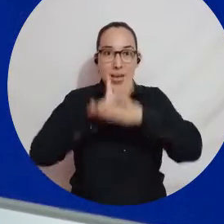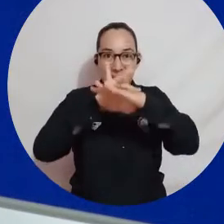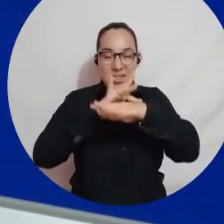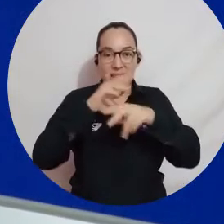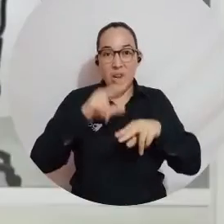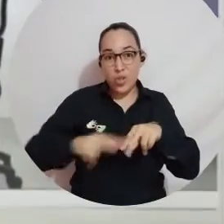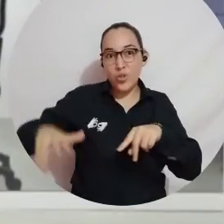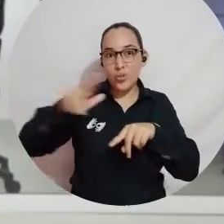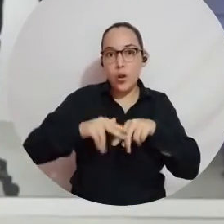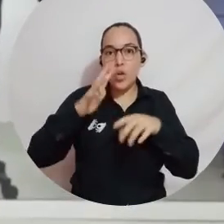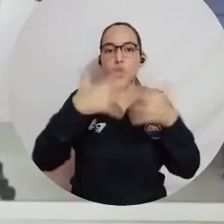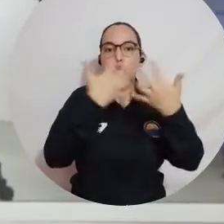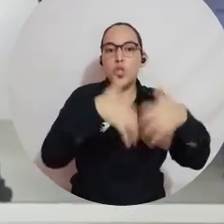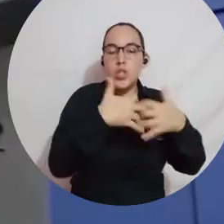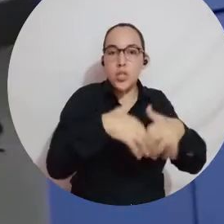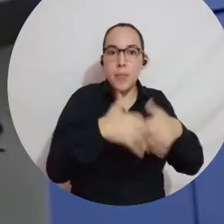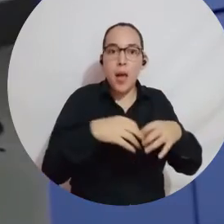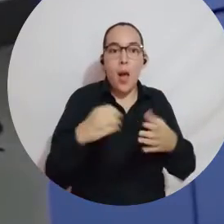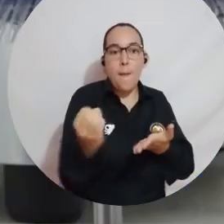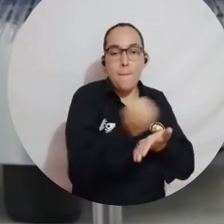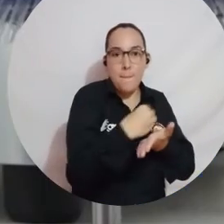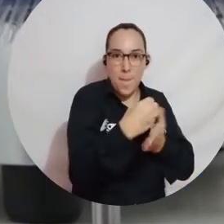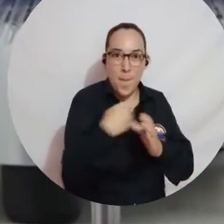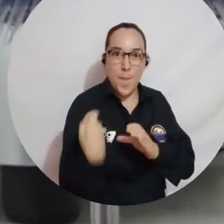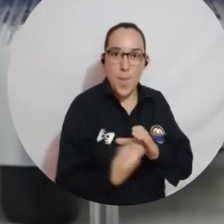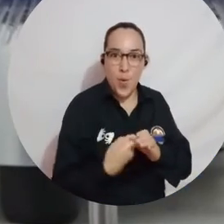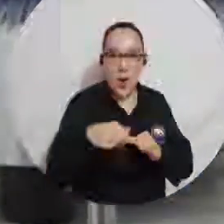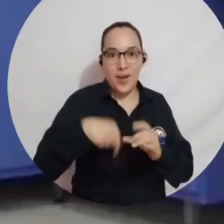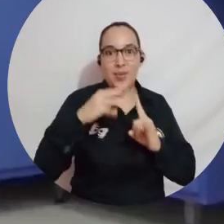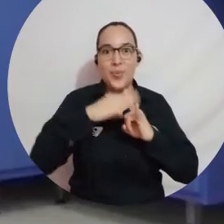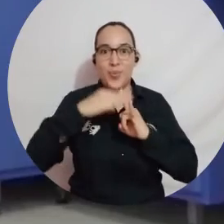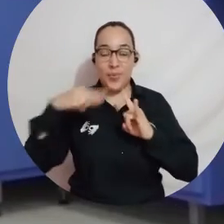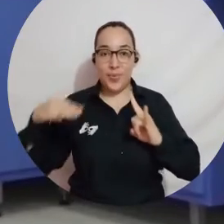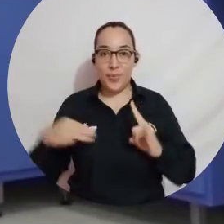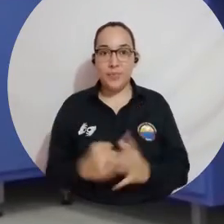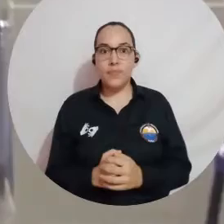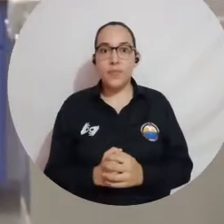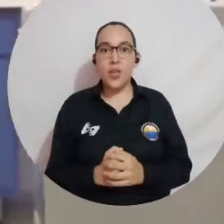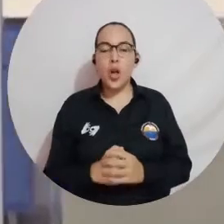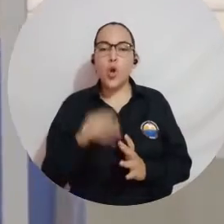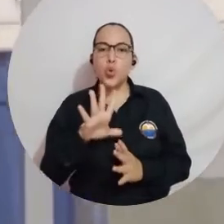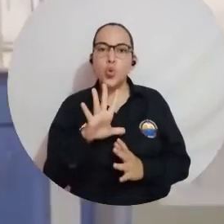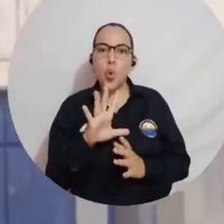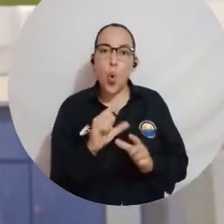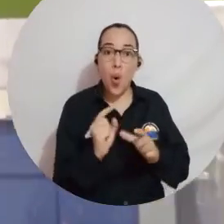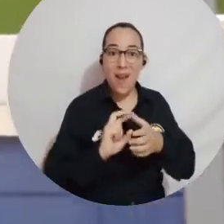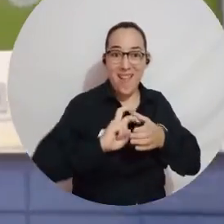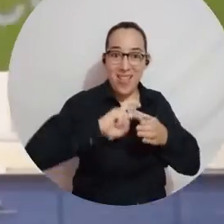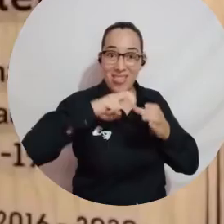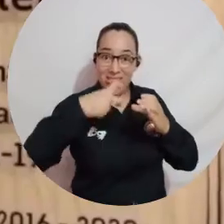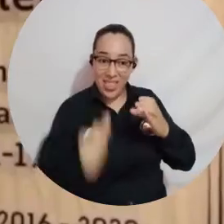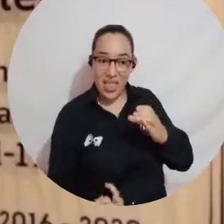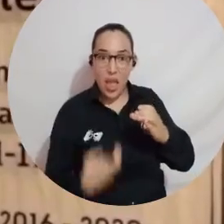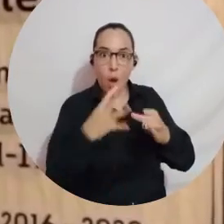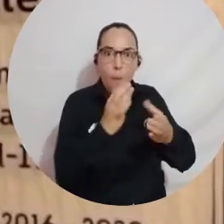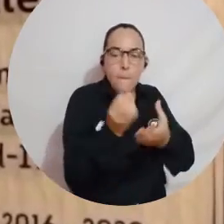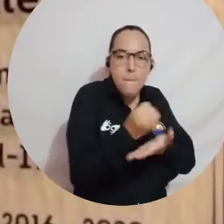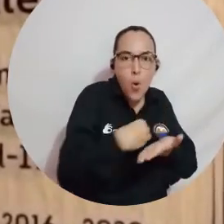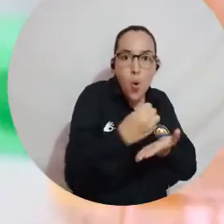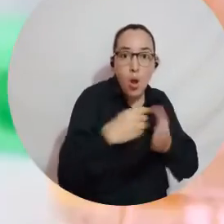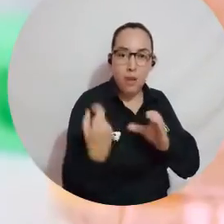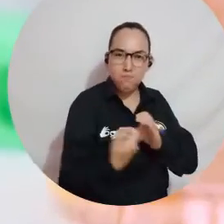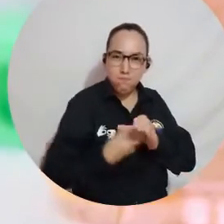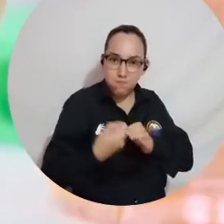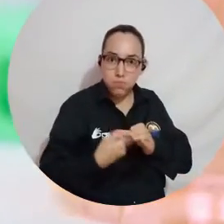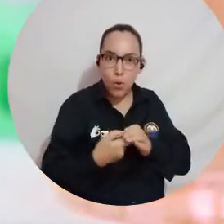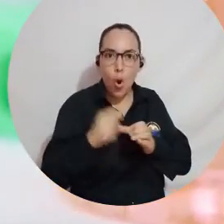medicina tropical y en evolución sistemática y ecología molecular de la Alma Mater, quienes desde el Centro de Genética y Biología Molecular se